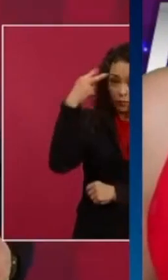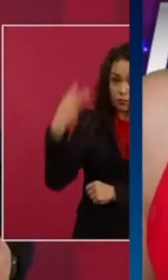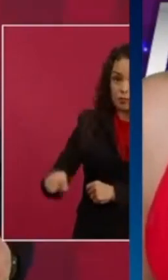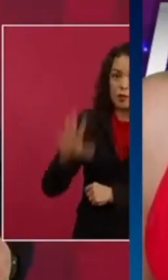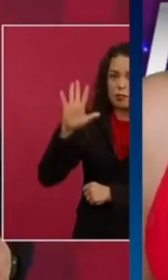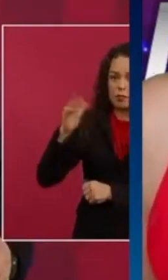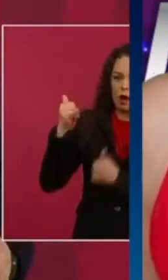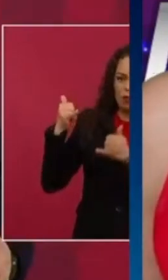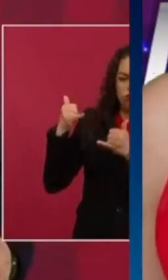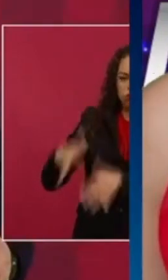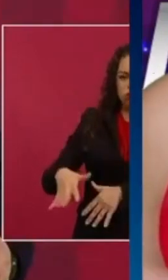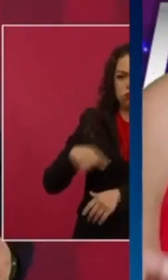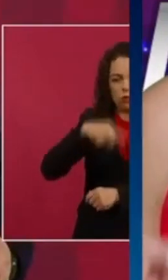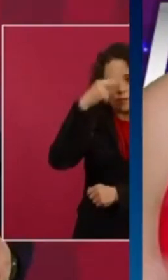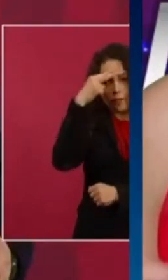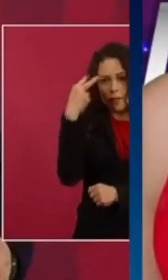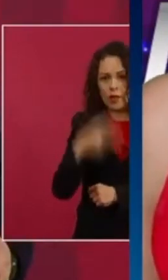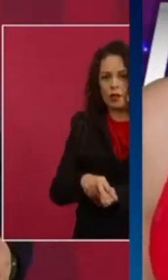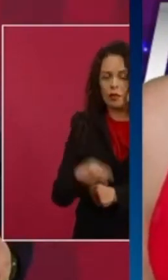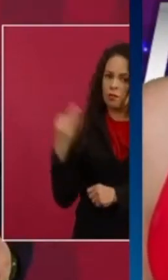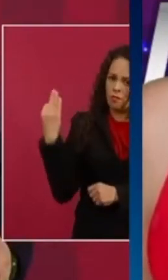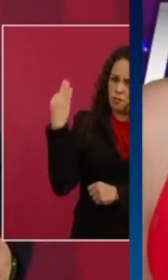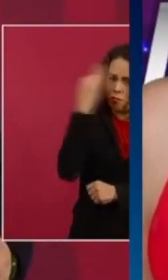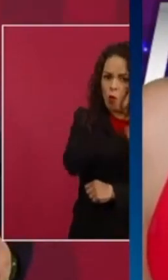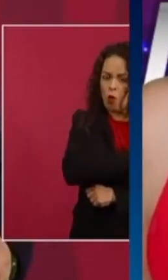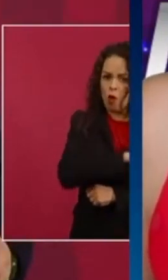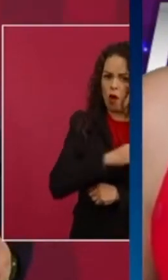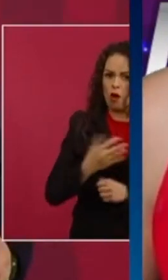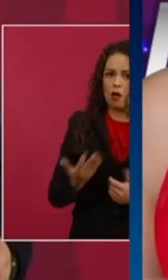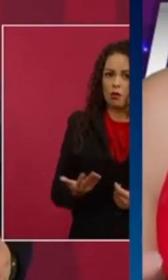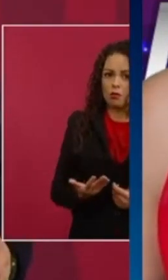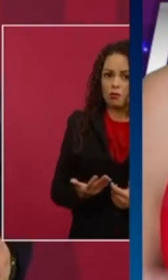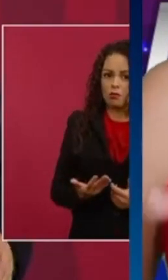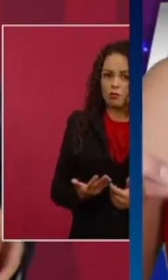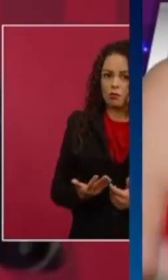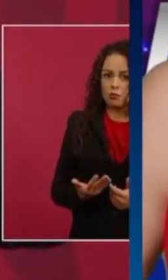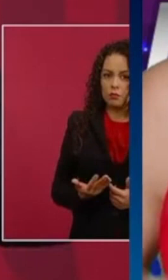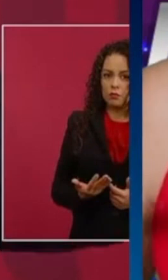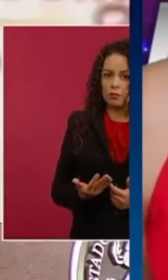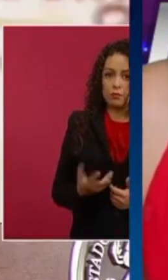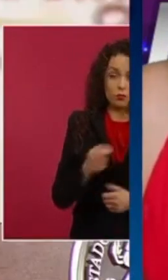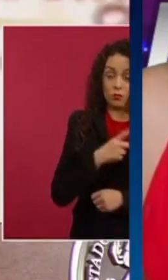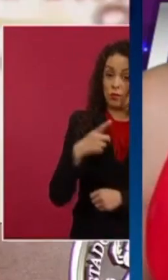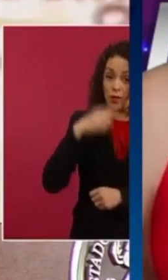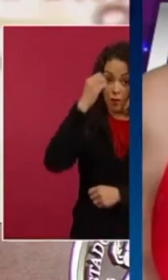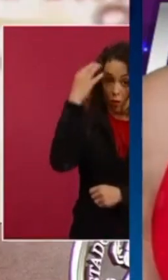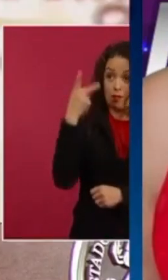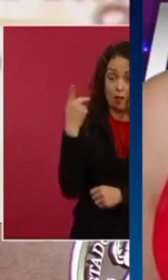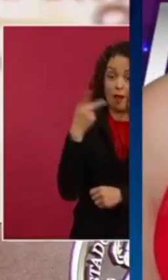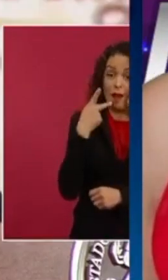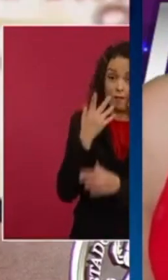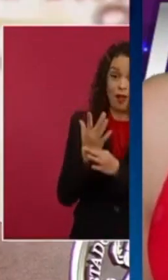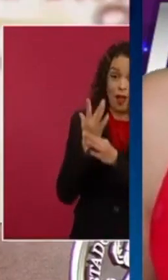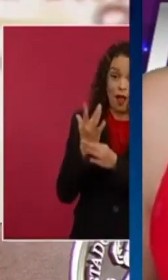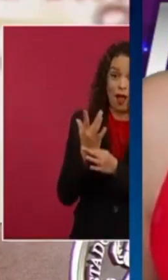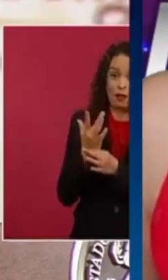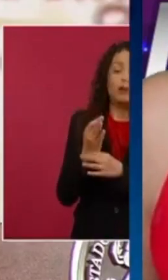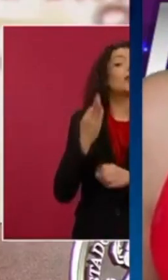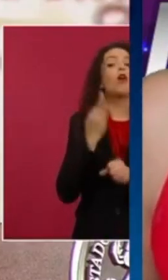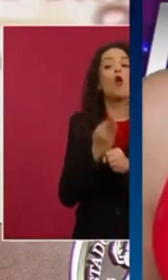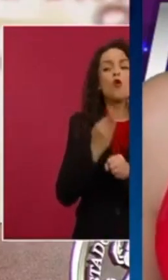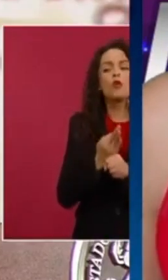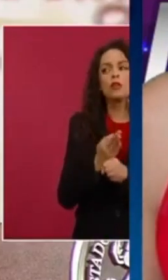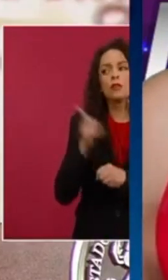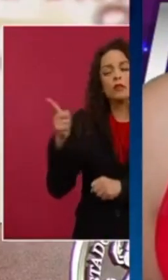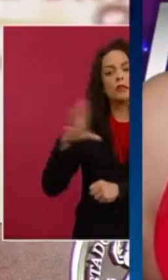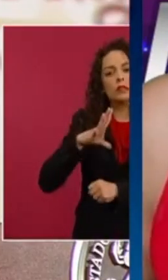¿Qué fue? ¿Qué hizo que el presidente se quedara helado? Preguntara su nombre, edad, de dónde venía. Porque,